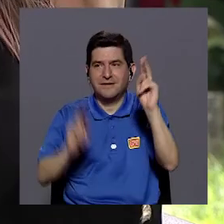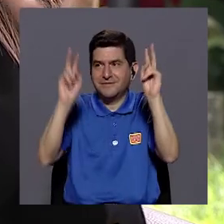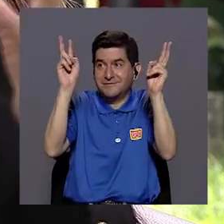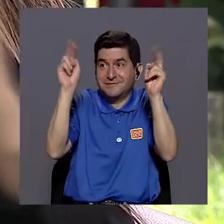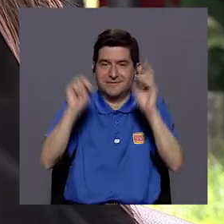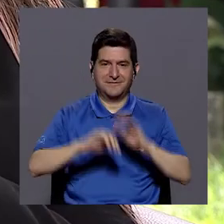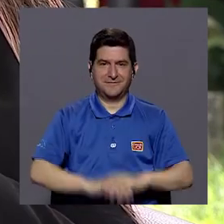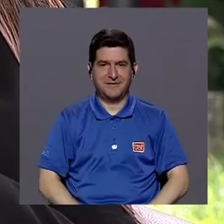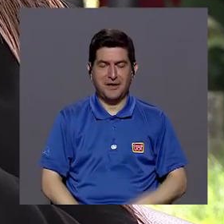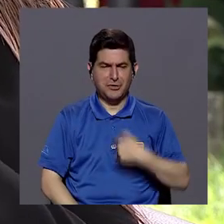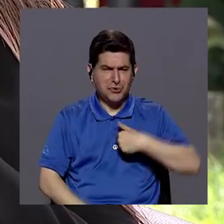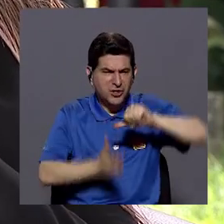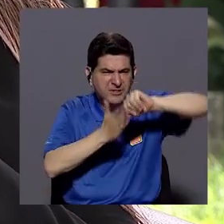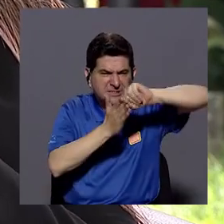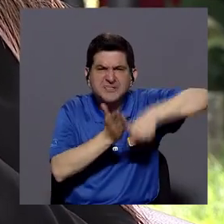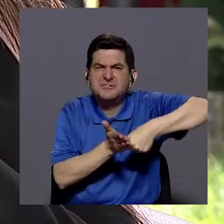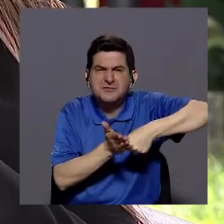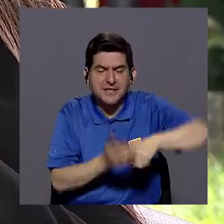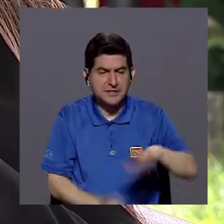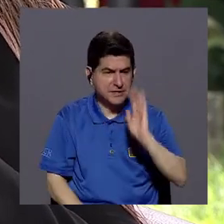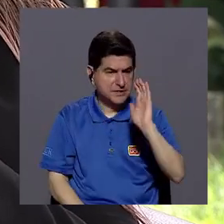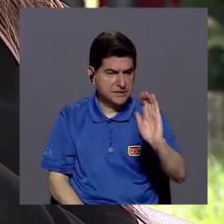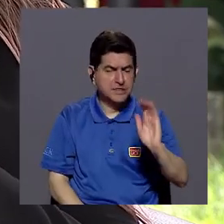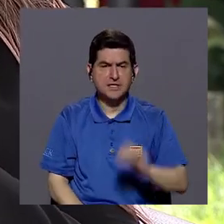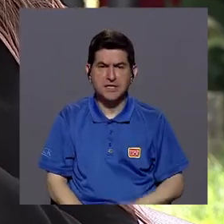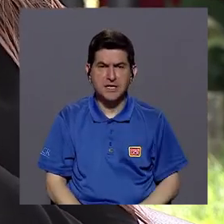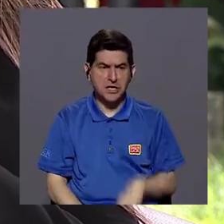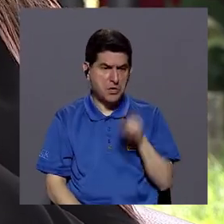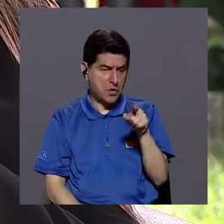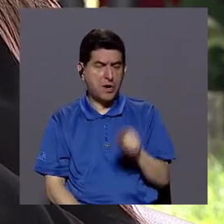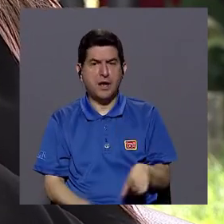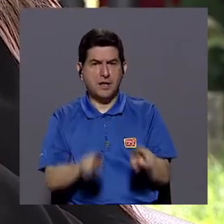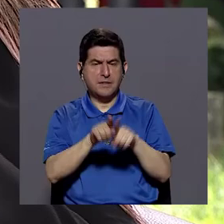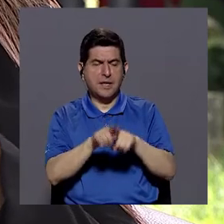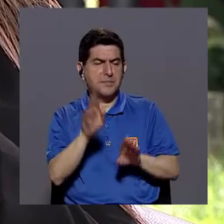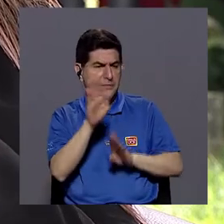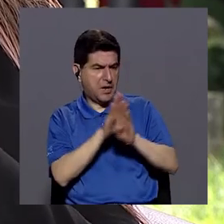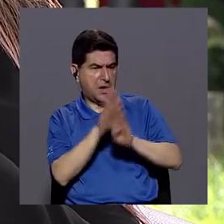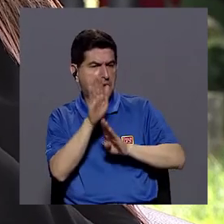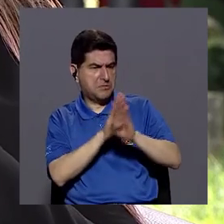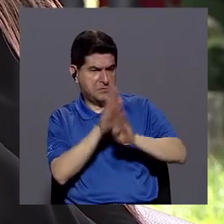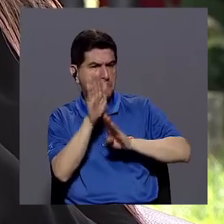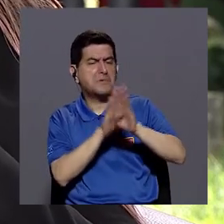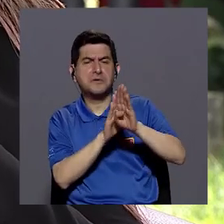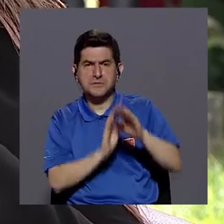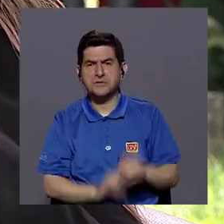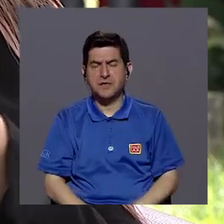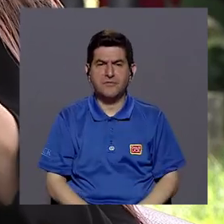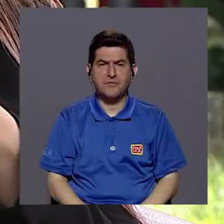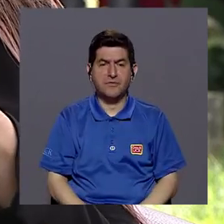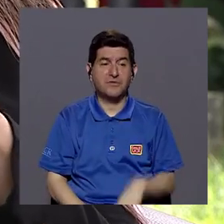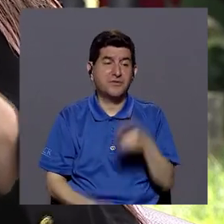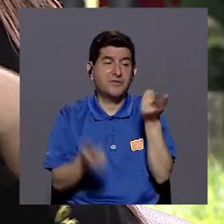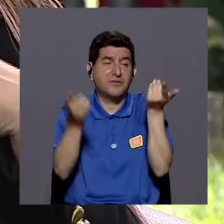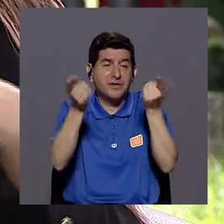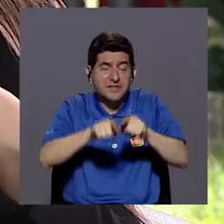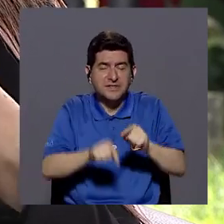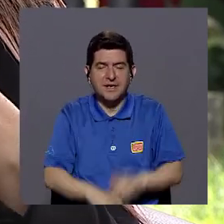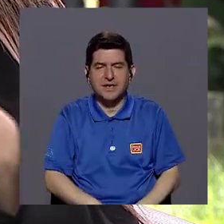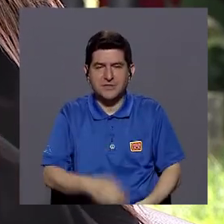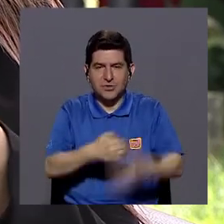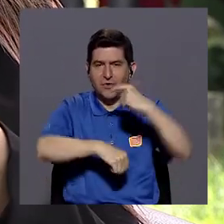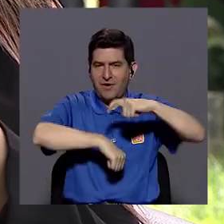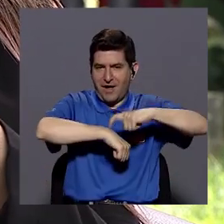inteligencia, ¿verdad? Entonces le doy énfasis a que el niño o la niña, bueno, además tenga un desarrollo lo que llamamos